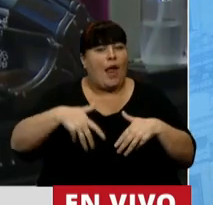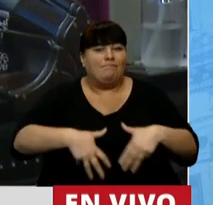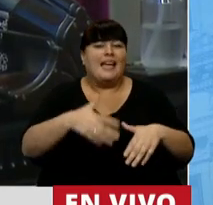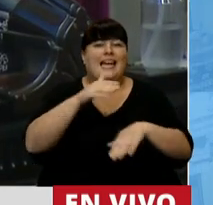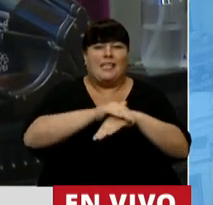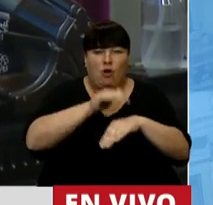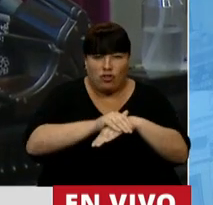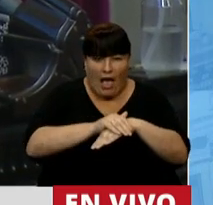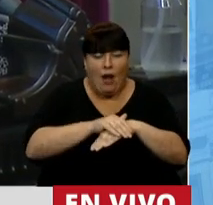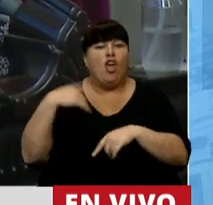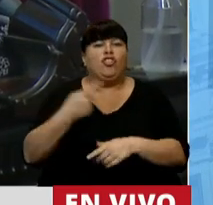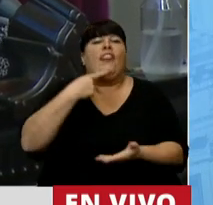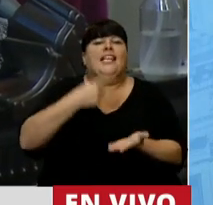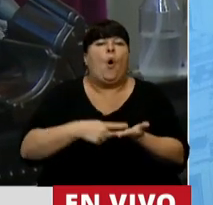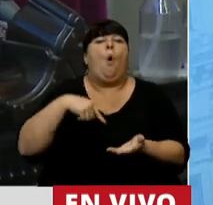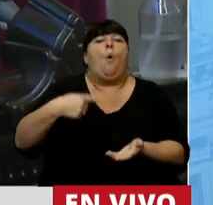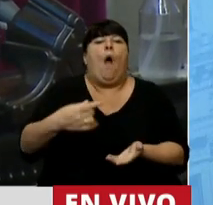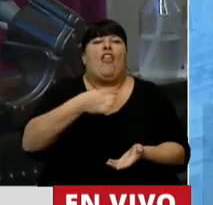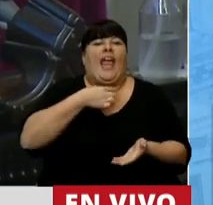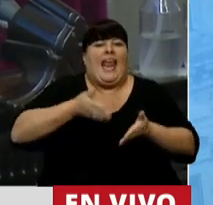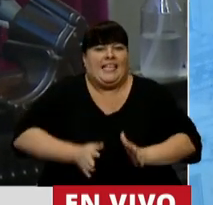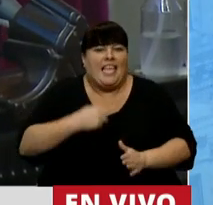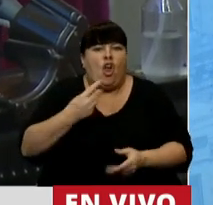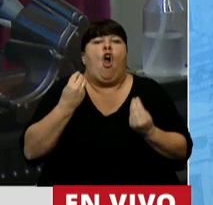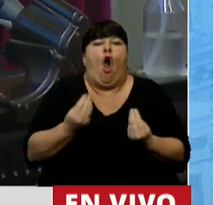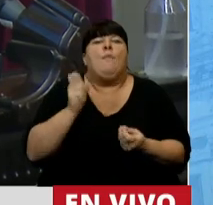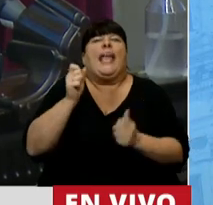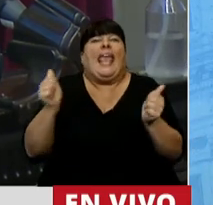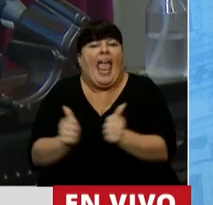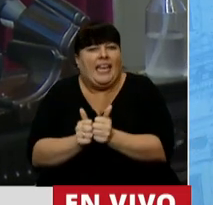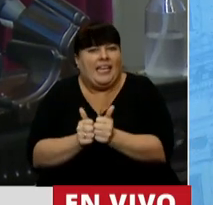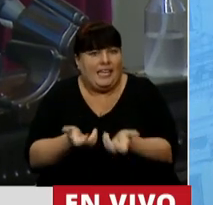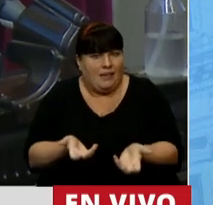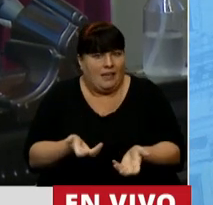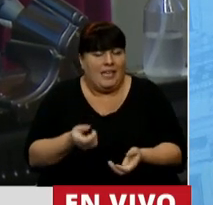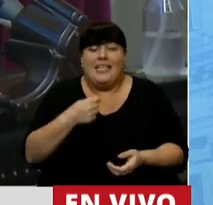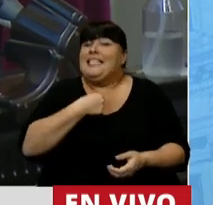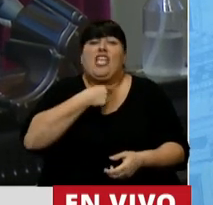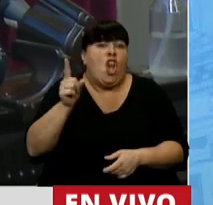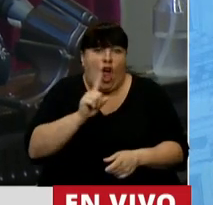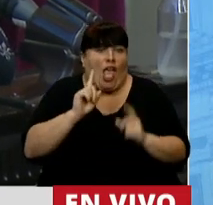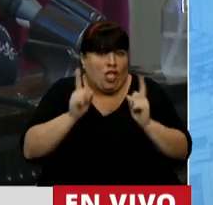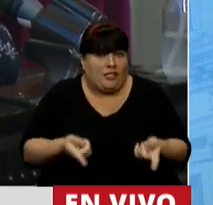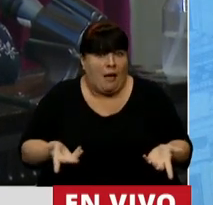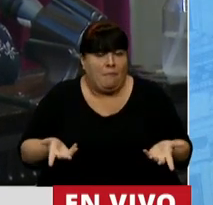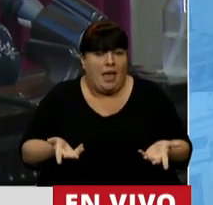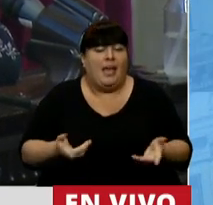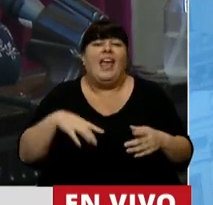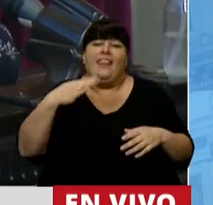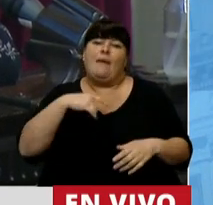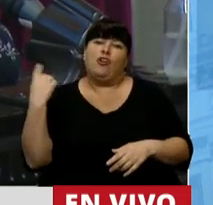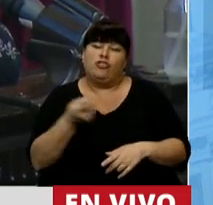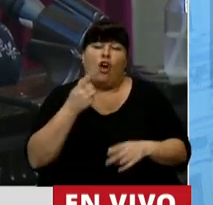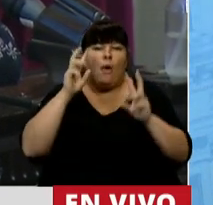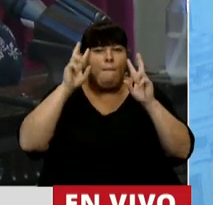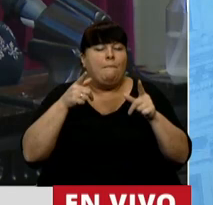responsable y que todas podamos decidir cuándo queremos tener hijos, cómo, con quién, si no queremos tener hijos y que tengamos